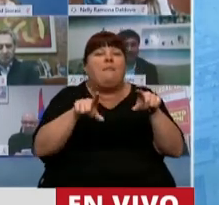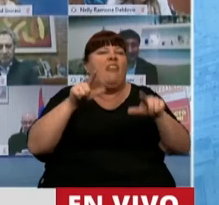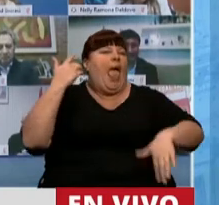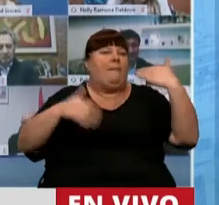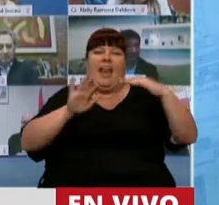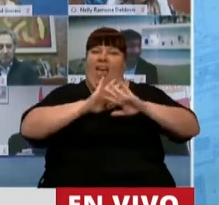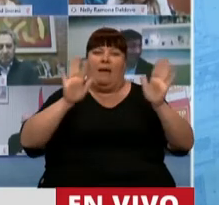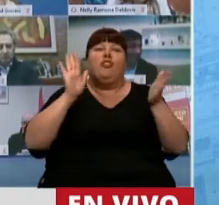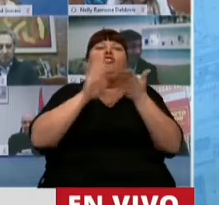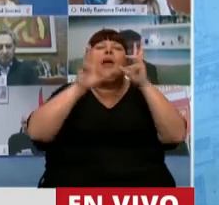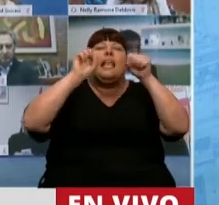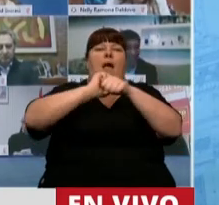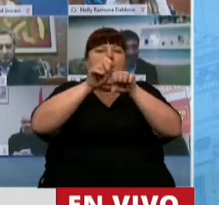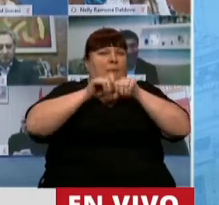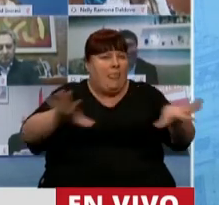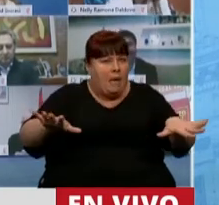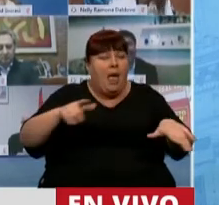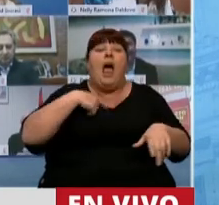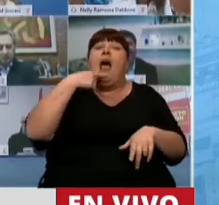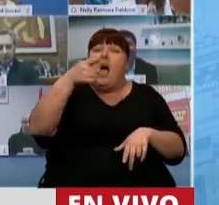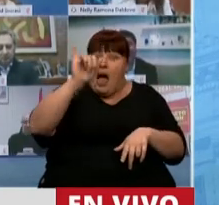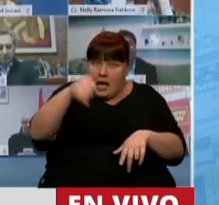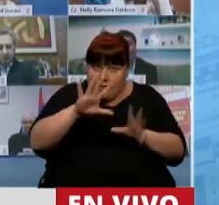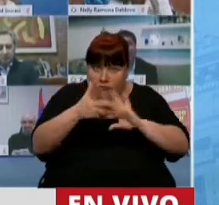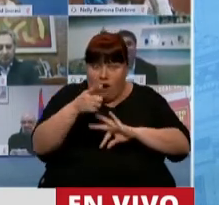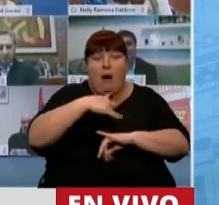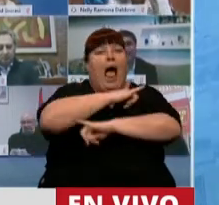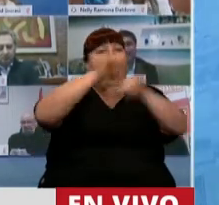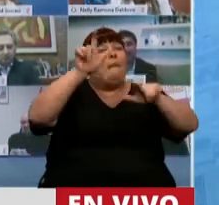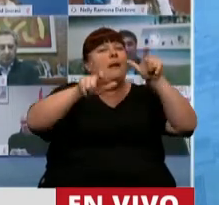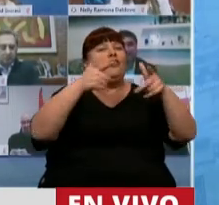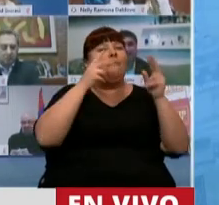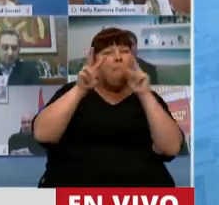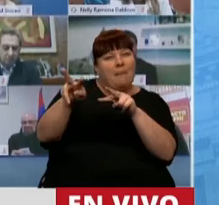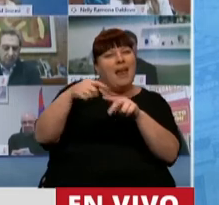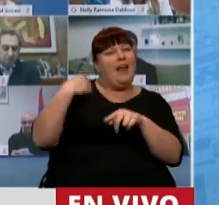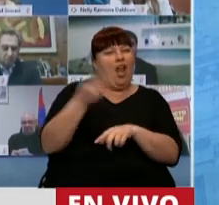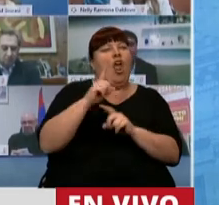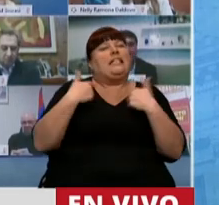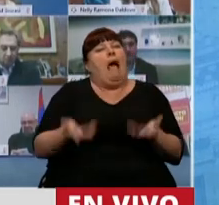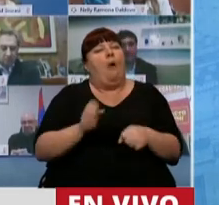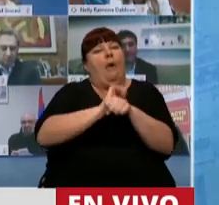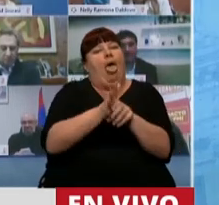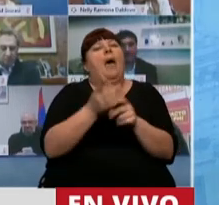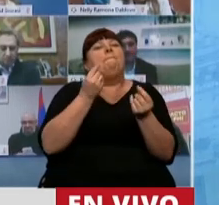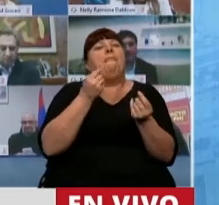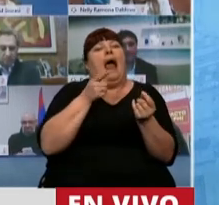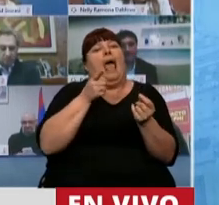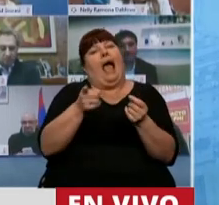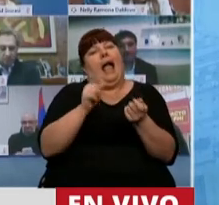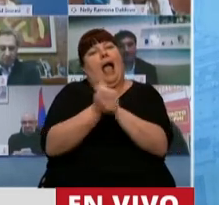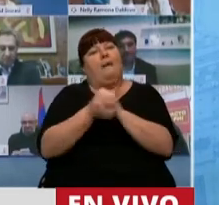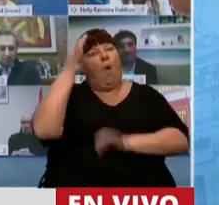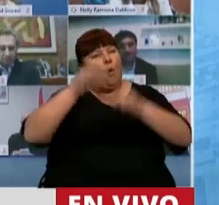emergencia, de la pandemia, y con eso le vamos a estar diciendo a la sociedad que no utilizamos la pandemia para reformar la justicia,